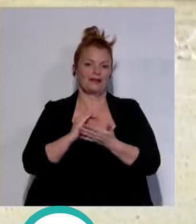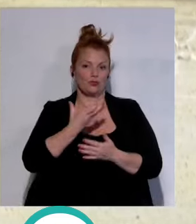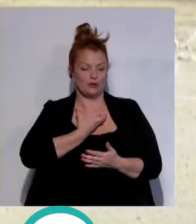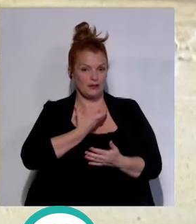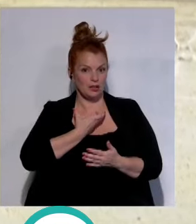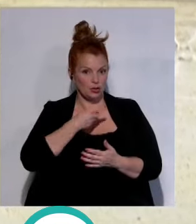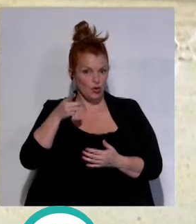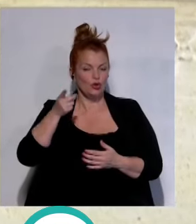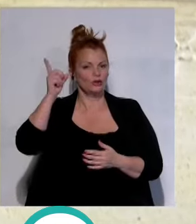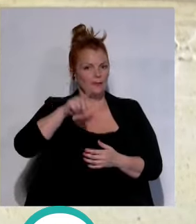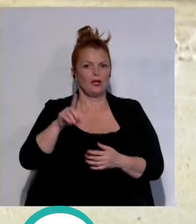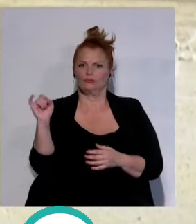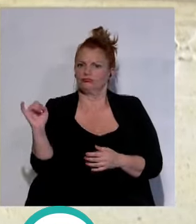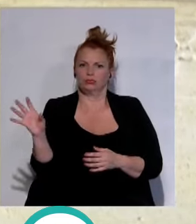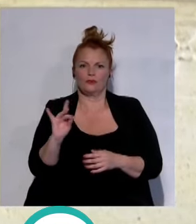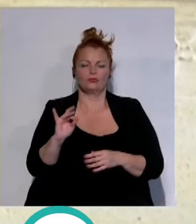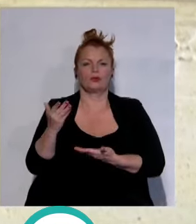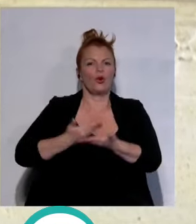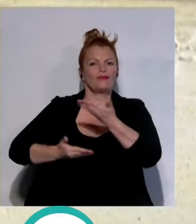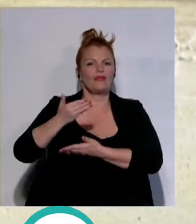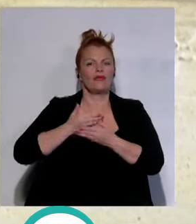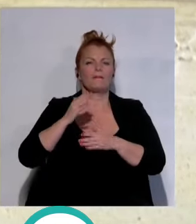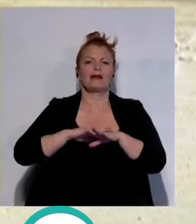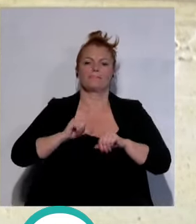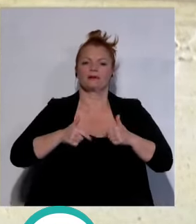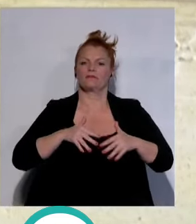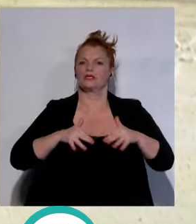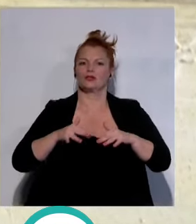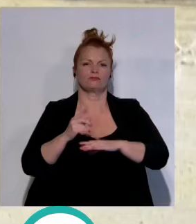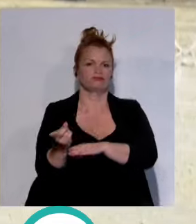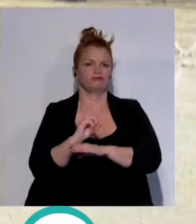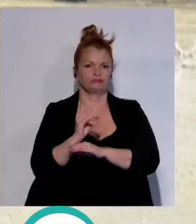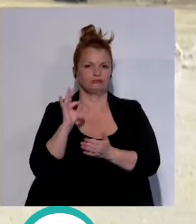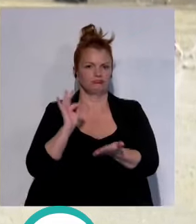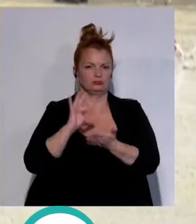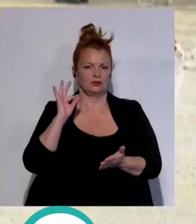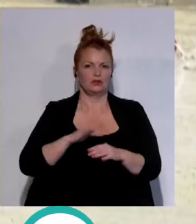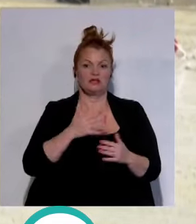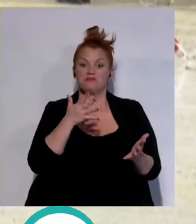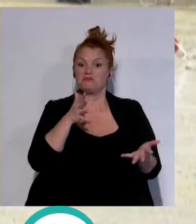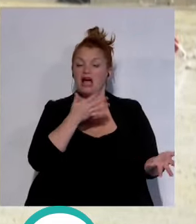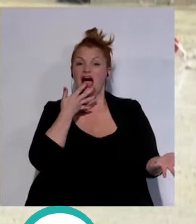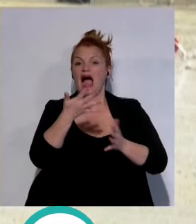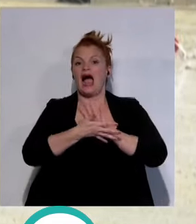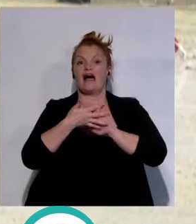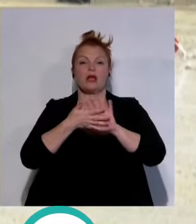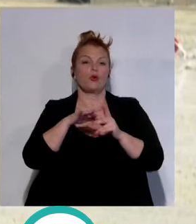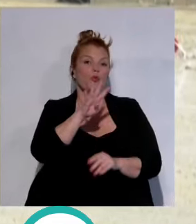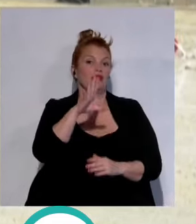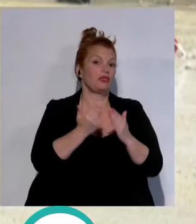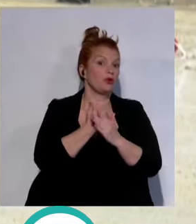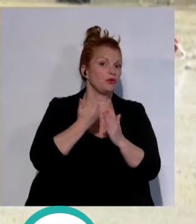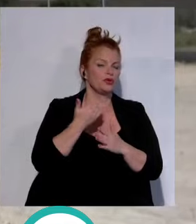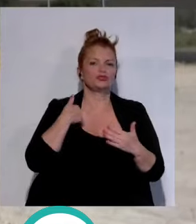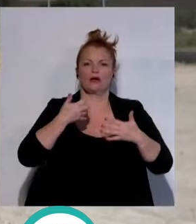también ellos están predispuestos a colaborar para que esto se ponga en marcha de manera inmediata estamos hablando que en 45 días podríamos estar operativo con este